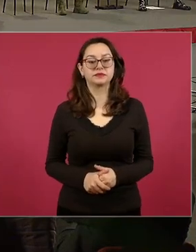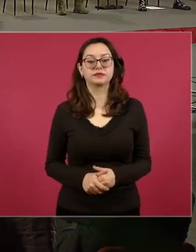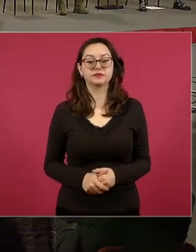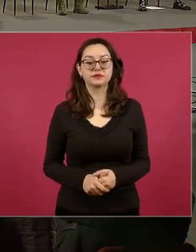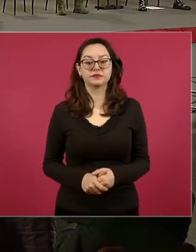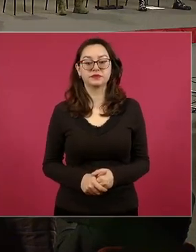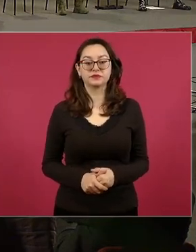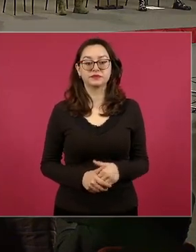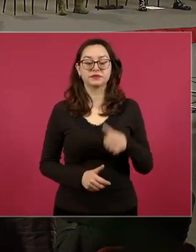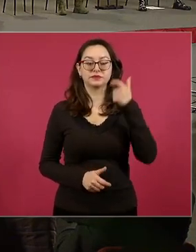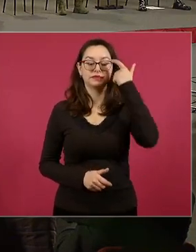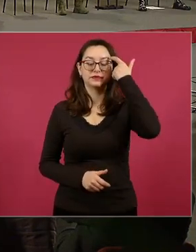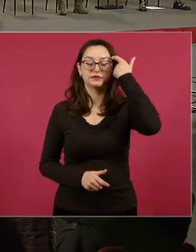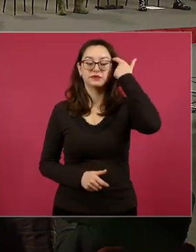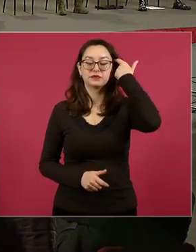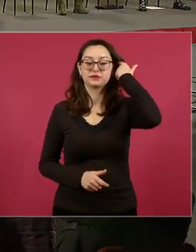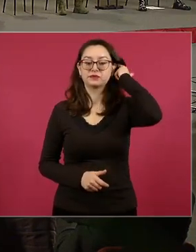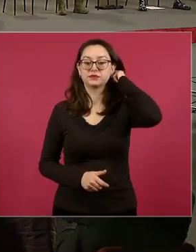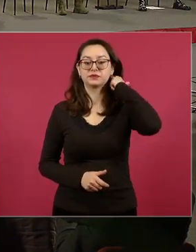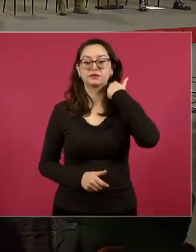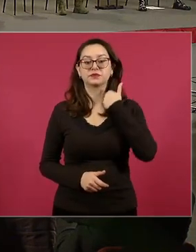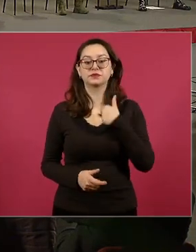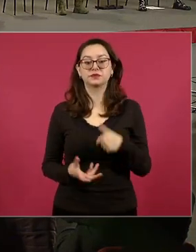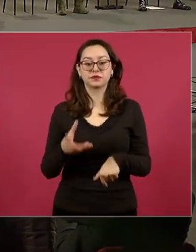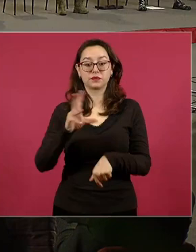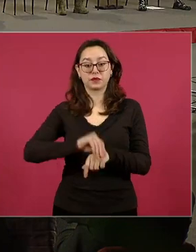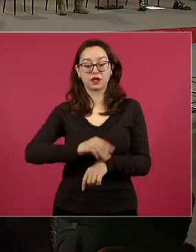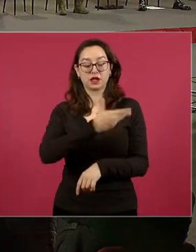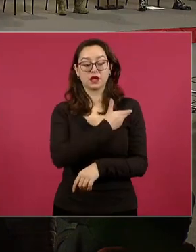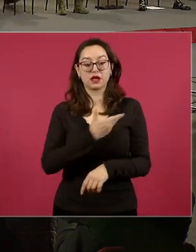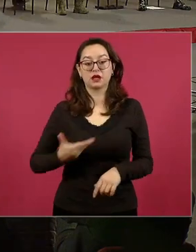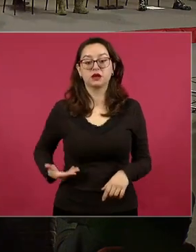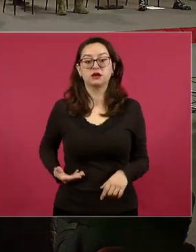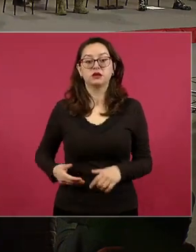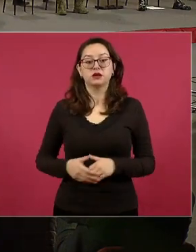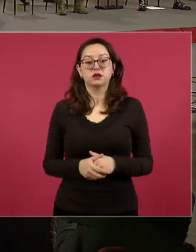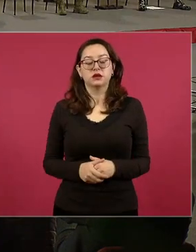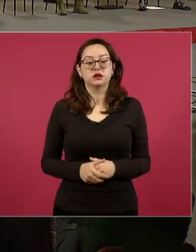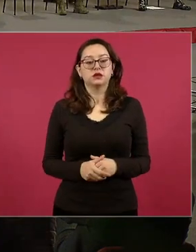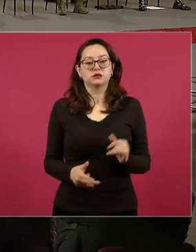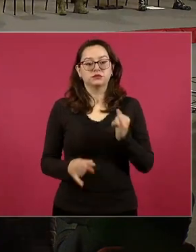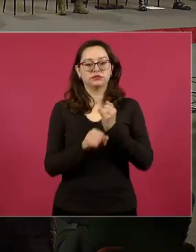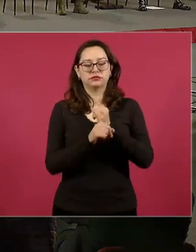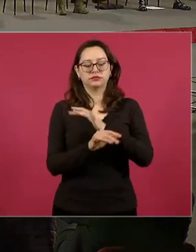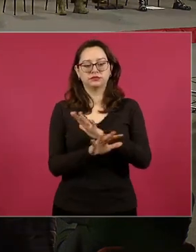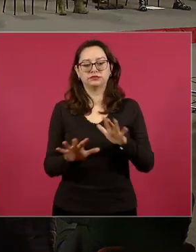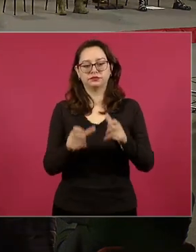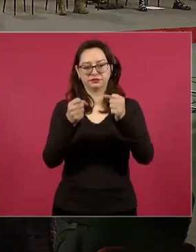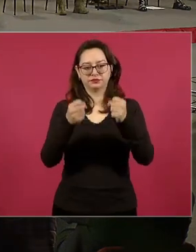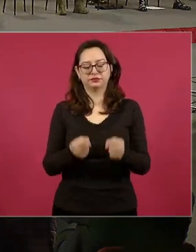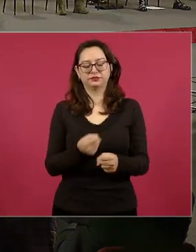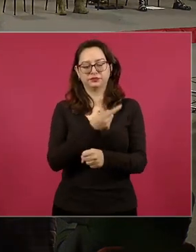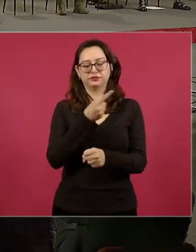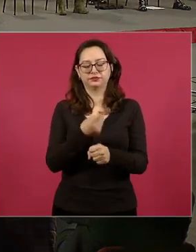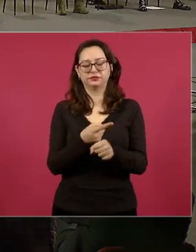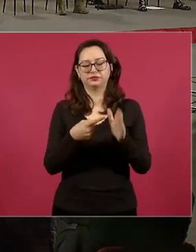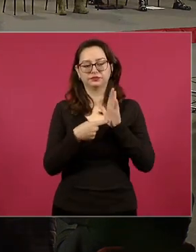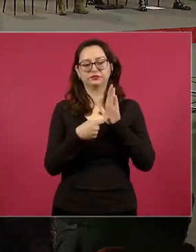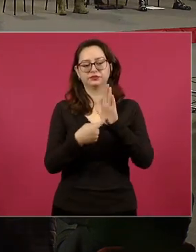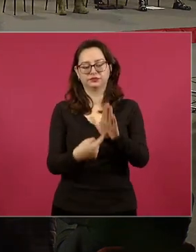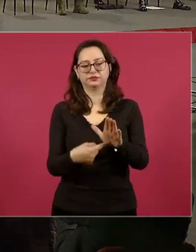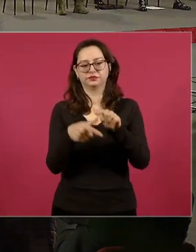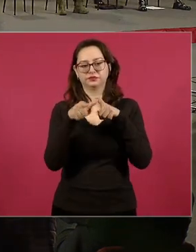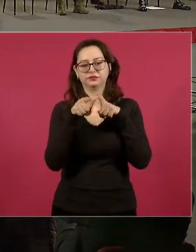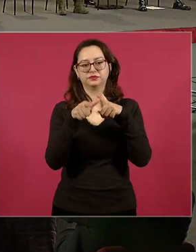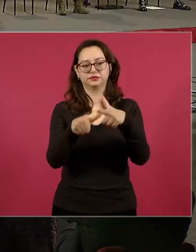Con permiso, señor presidente. Continuamos con el informe de seguridad conjunto. Adelante, por favor. Bien, aquí informar